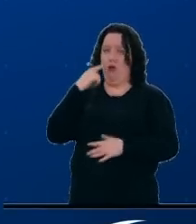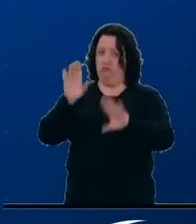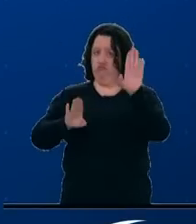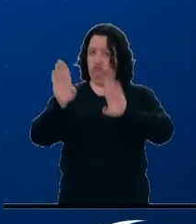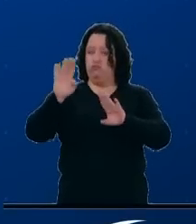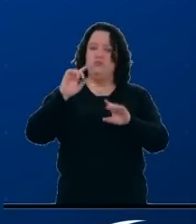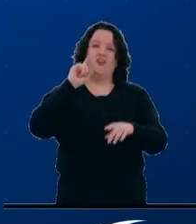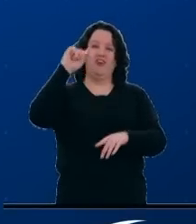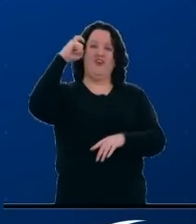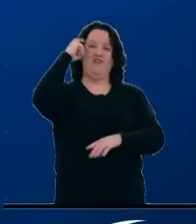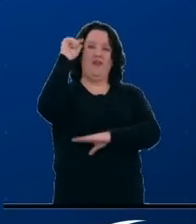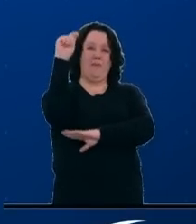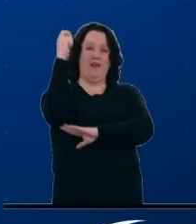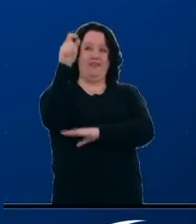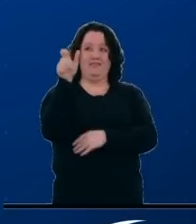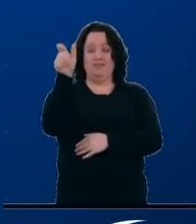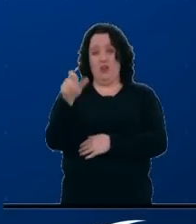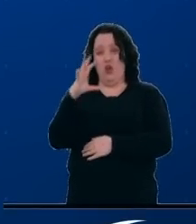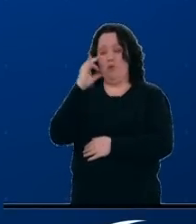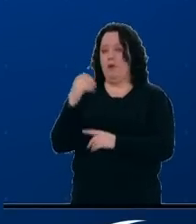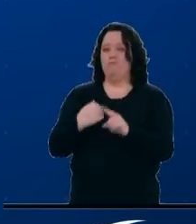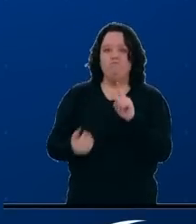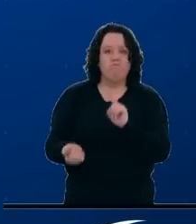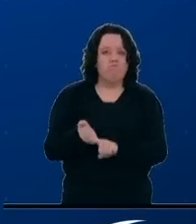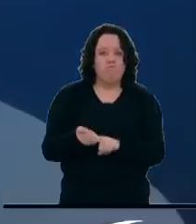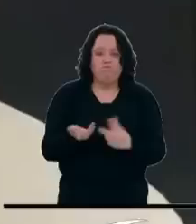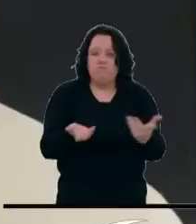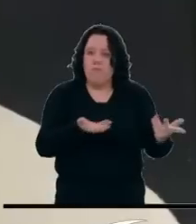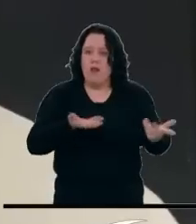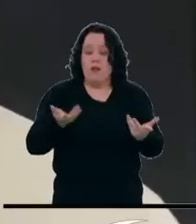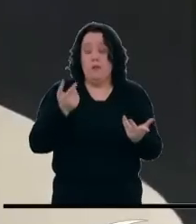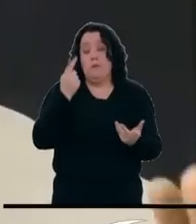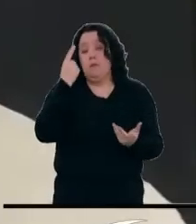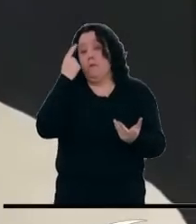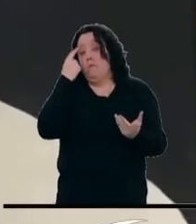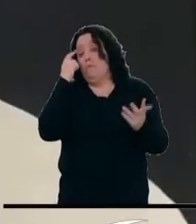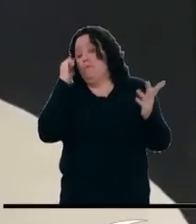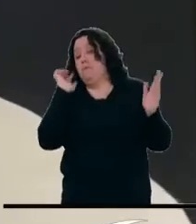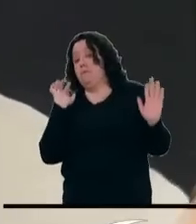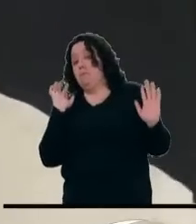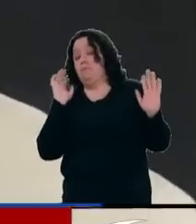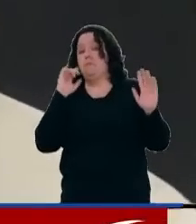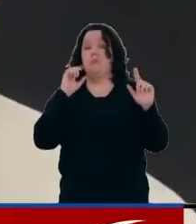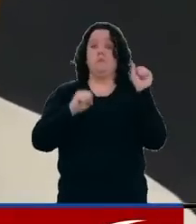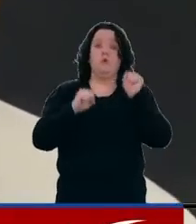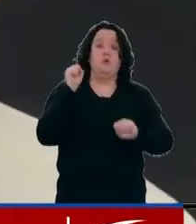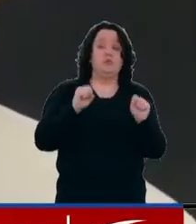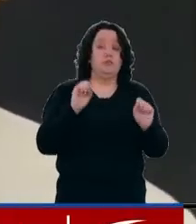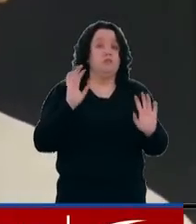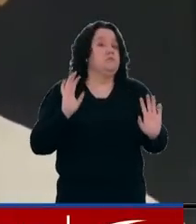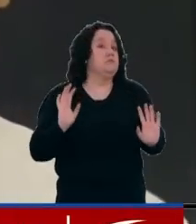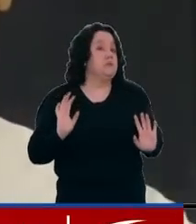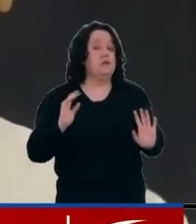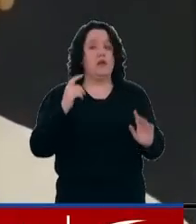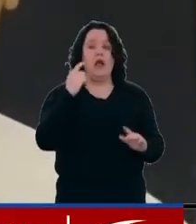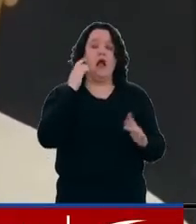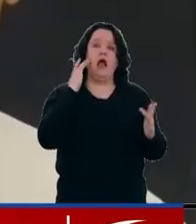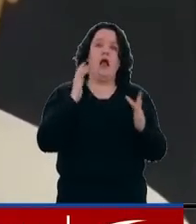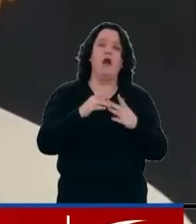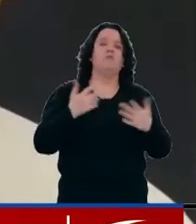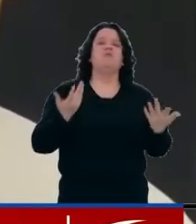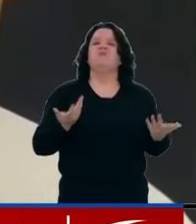Meta, no ha sido ubicado. Hay una hipótesis que se maneja que pudo haber sido